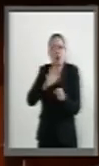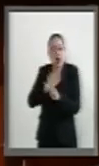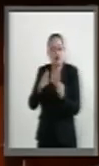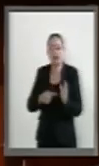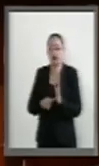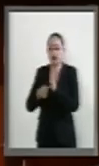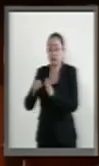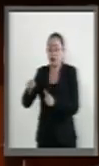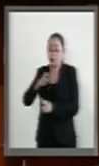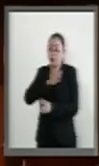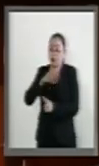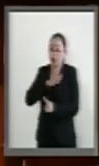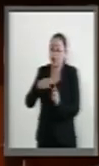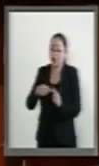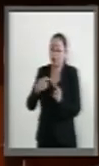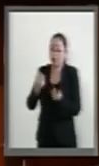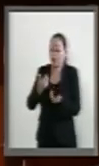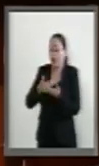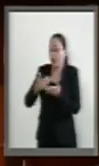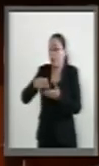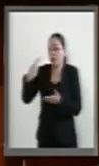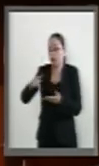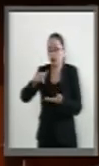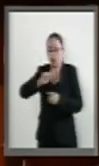este importante momento de transición,